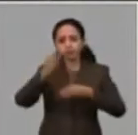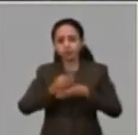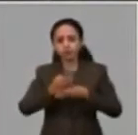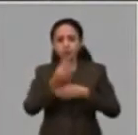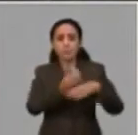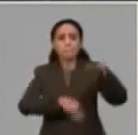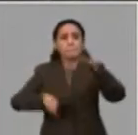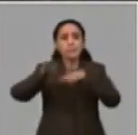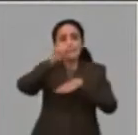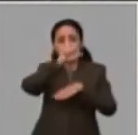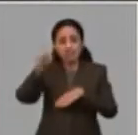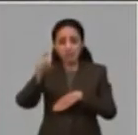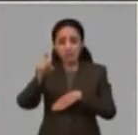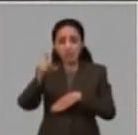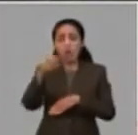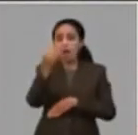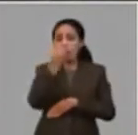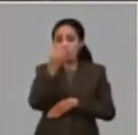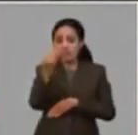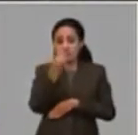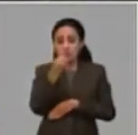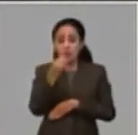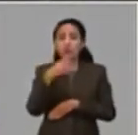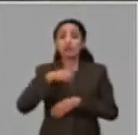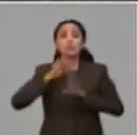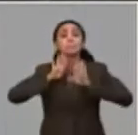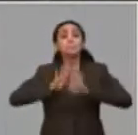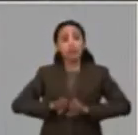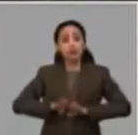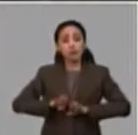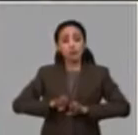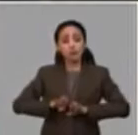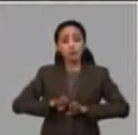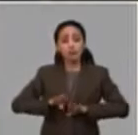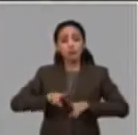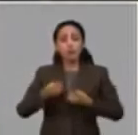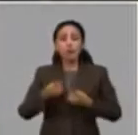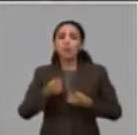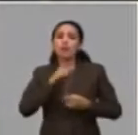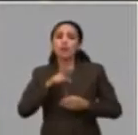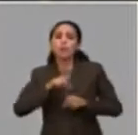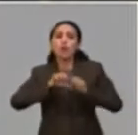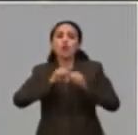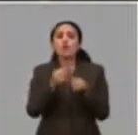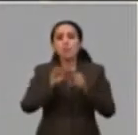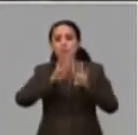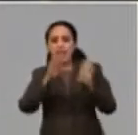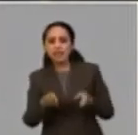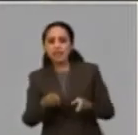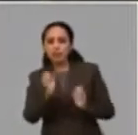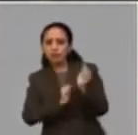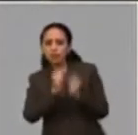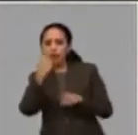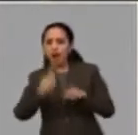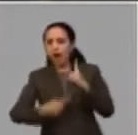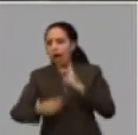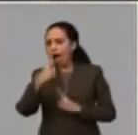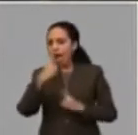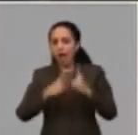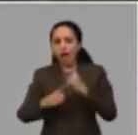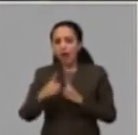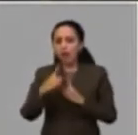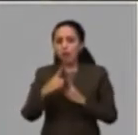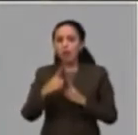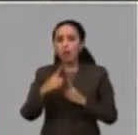interrupciones, pero son interrupciones de carácter discontinuo, dado en lo fundamental por rotura de equipo o falta de materias primas, pero es un tipo de